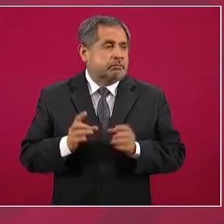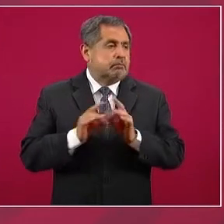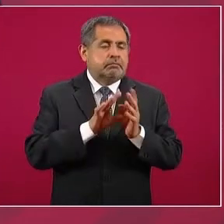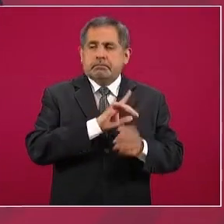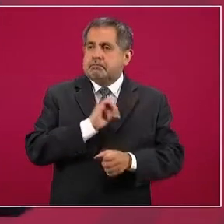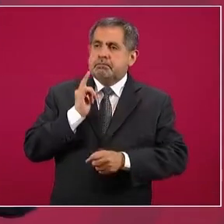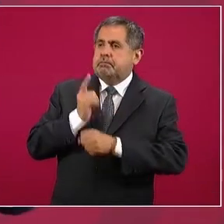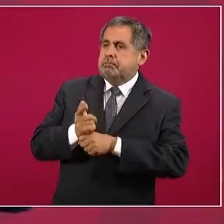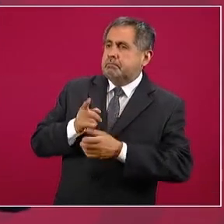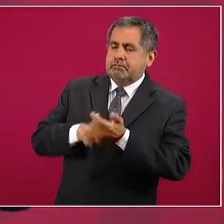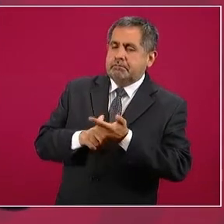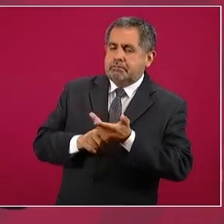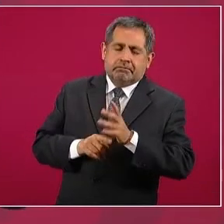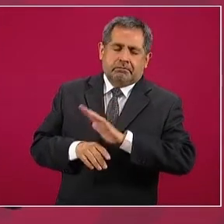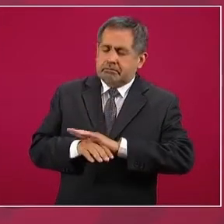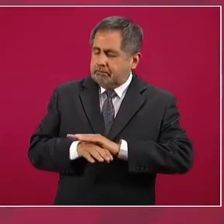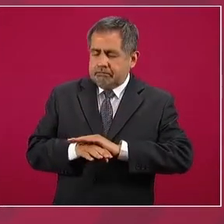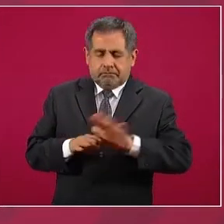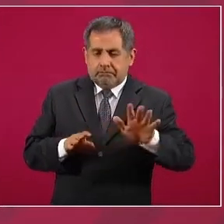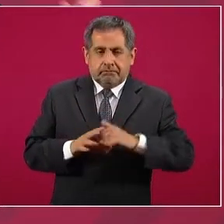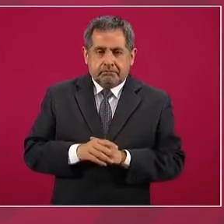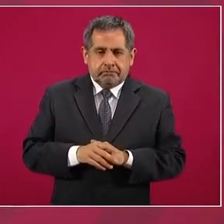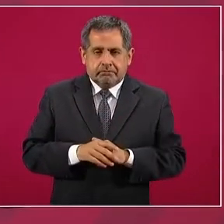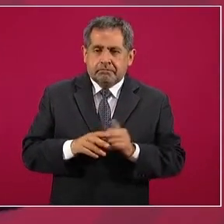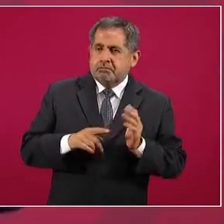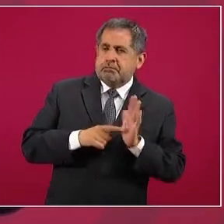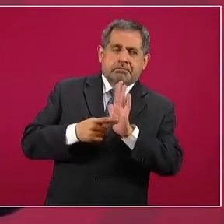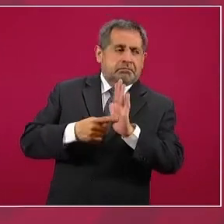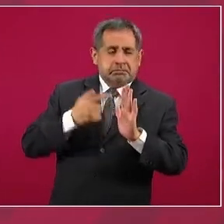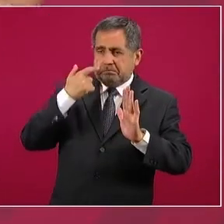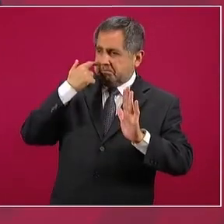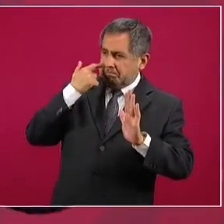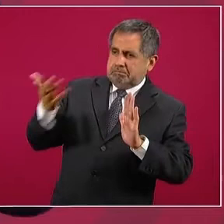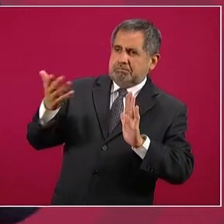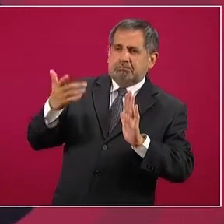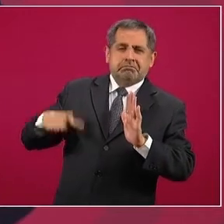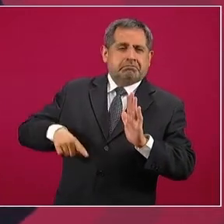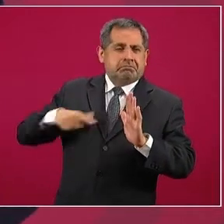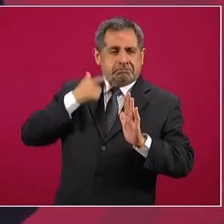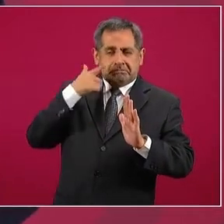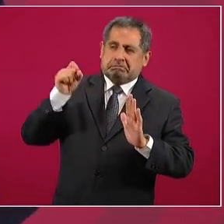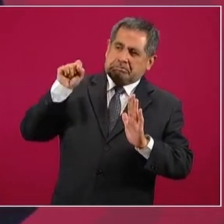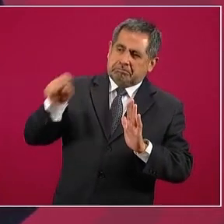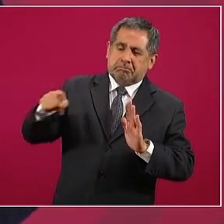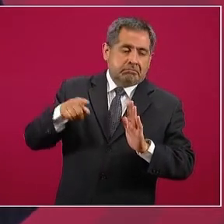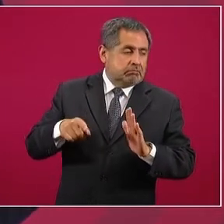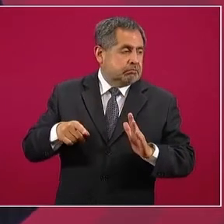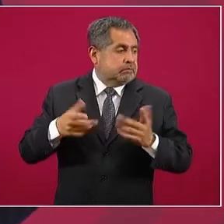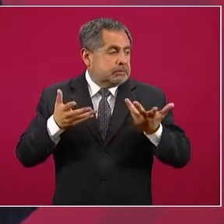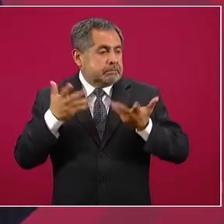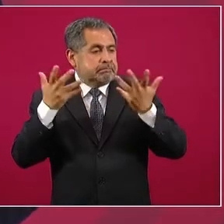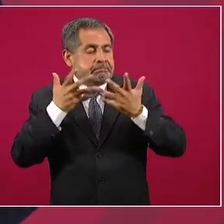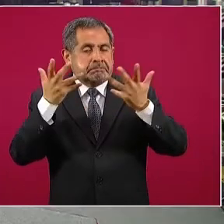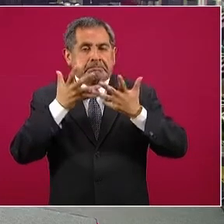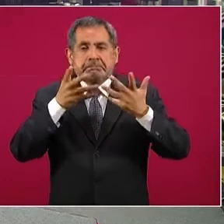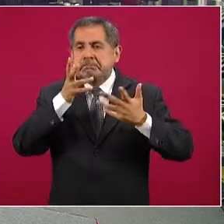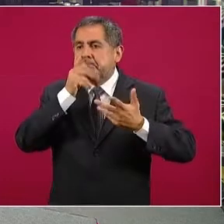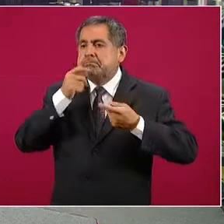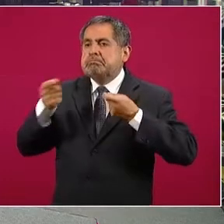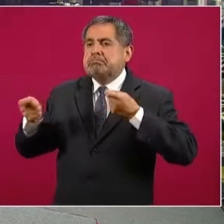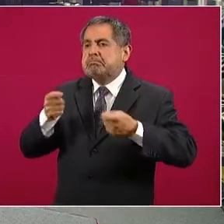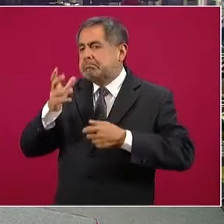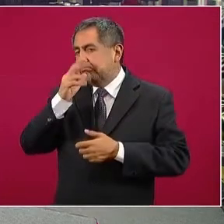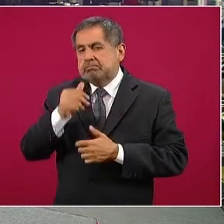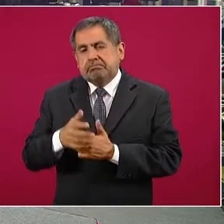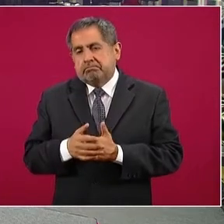se exhibe al gobierno, se pierde autoridad, pero